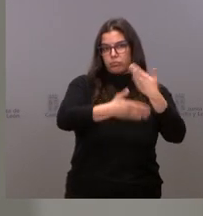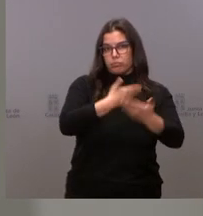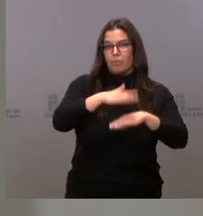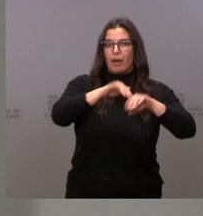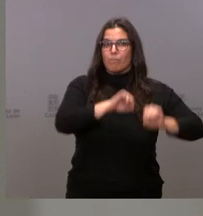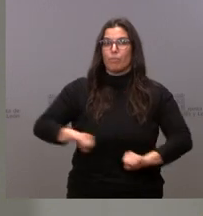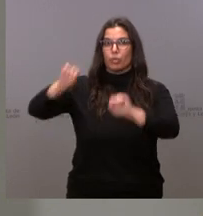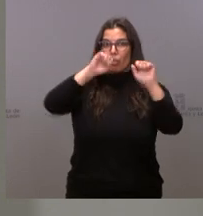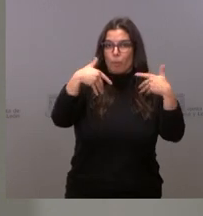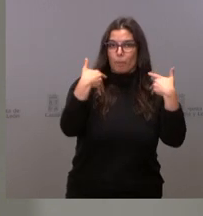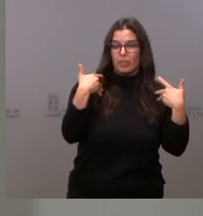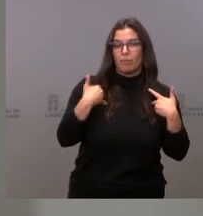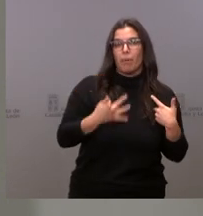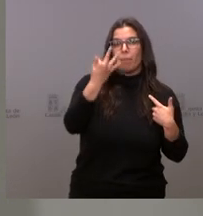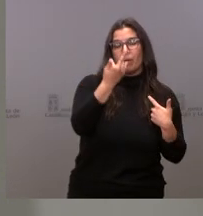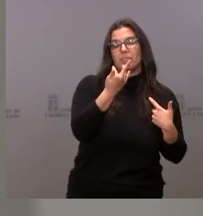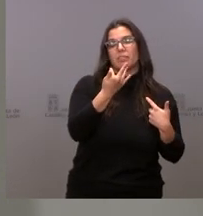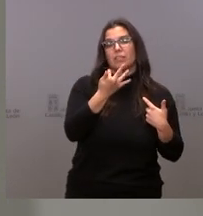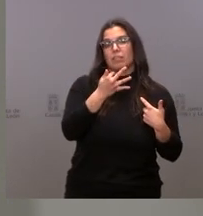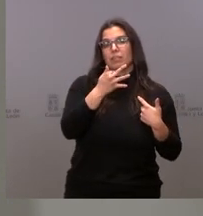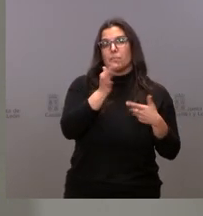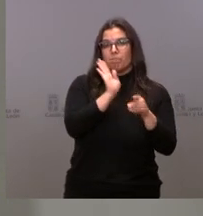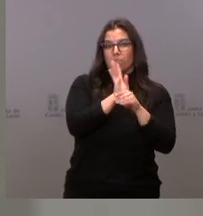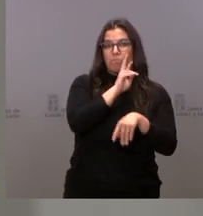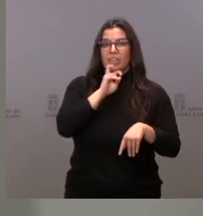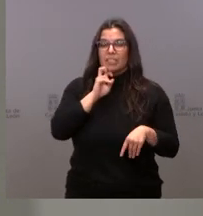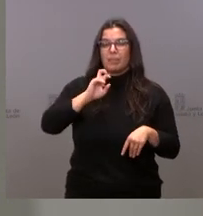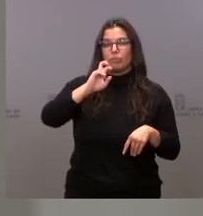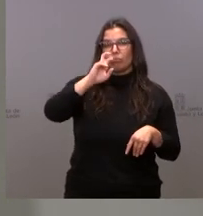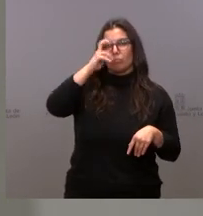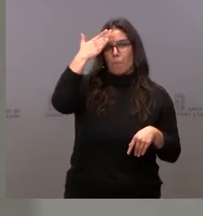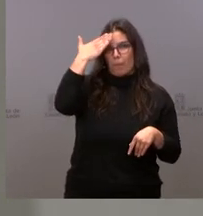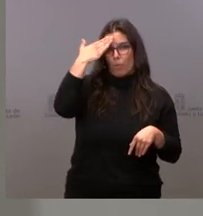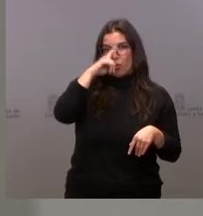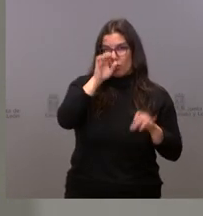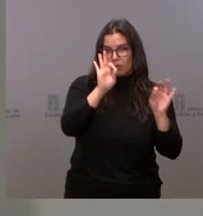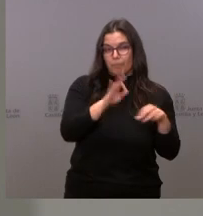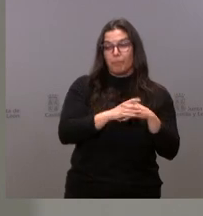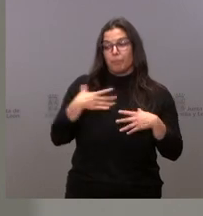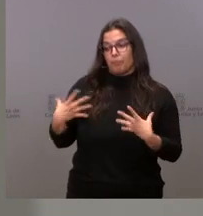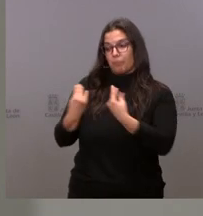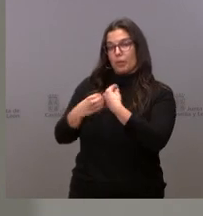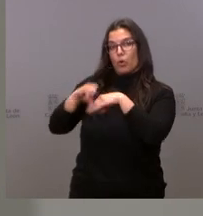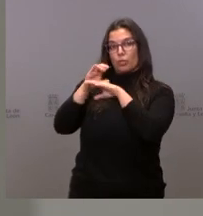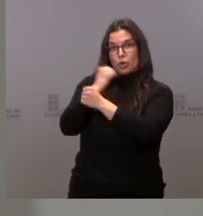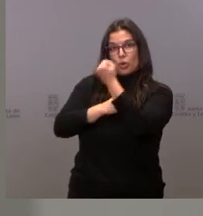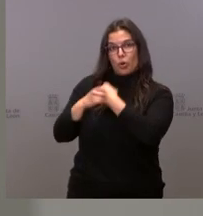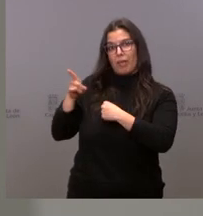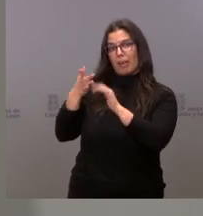la protección de las víctimas y el mantenimiento de su memoria. Nos acompaña hoy el consejero de Economía, que dará cuenta